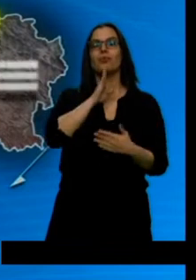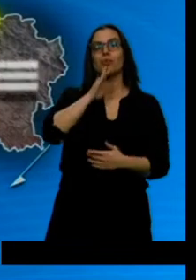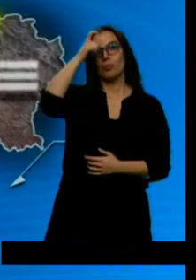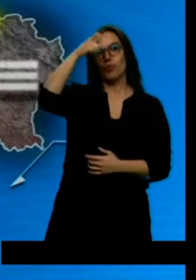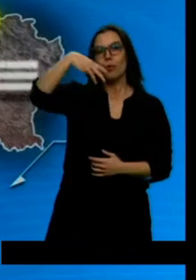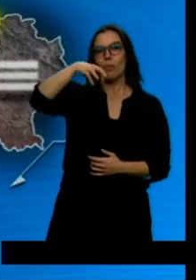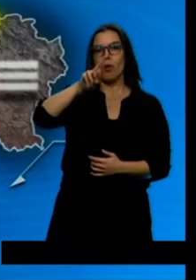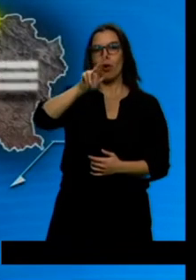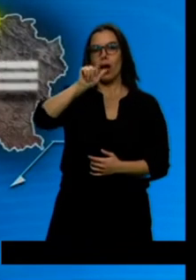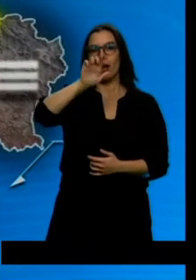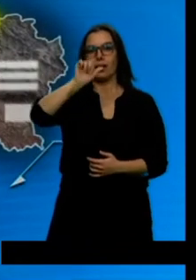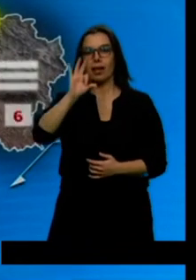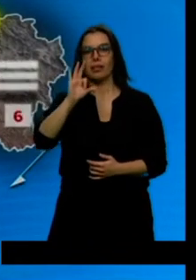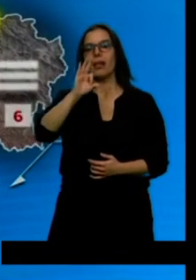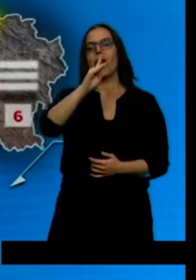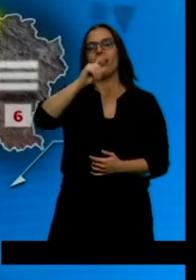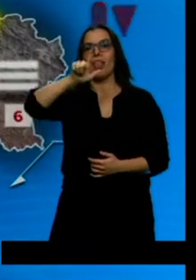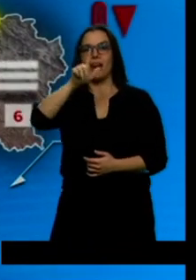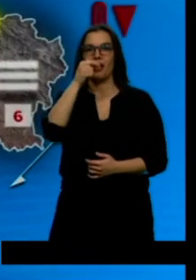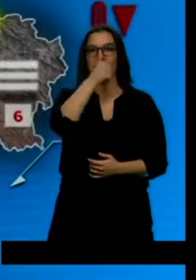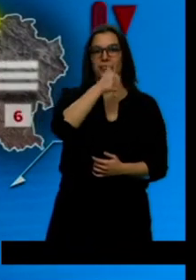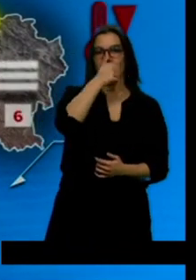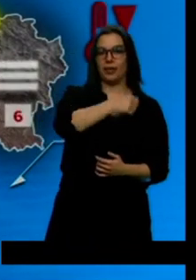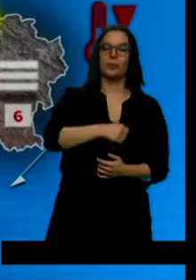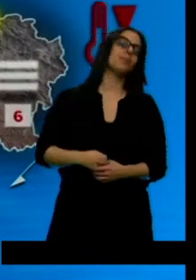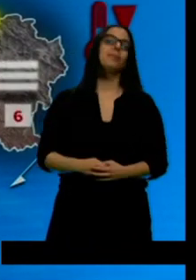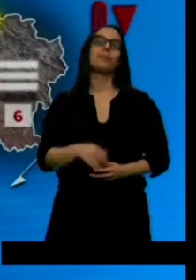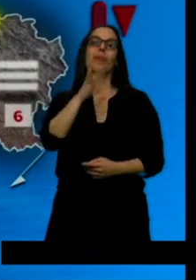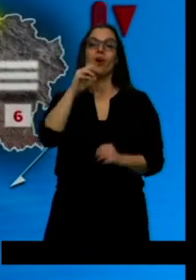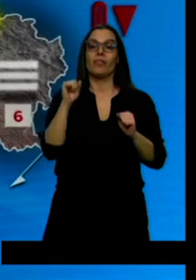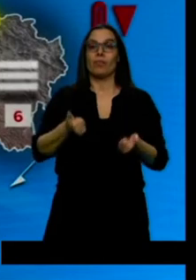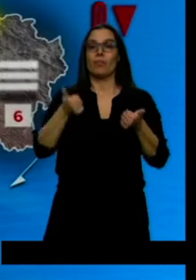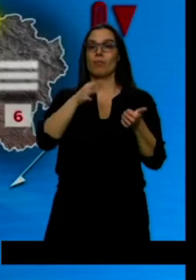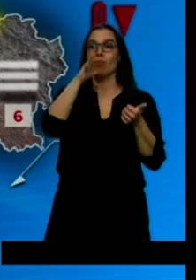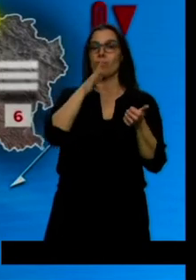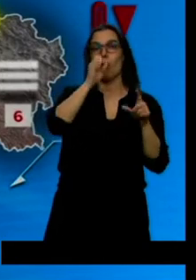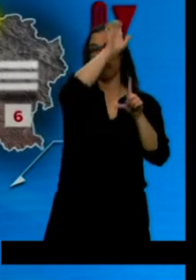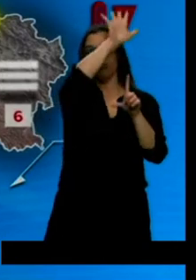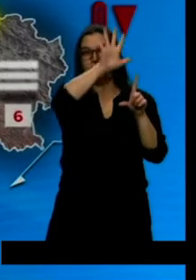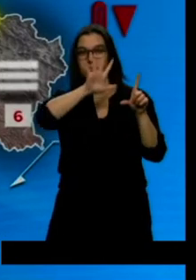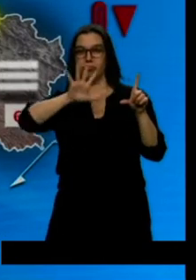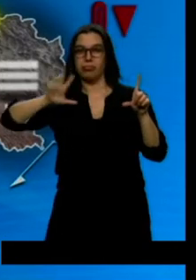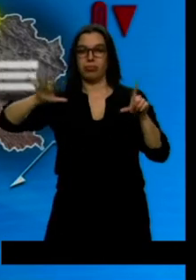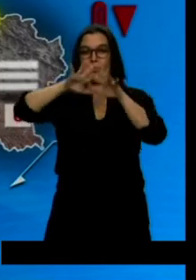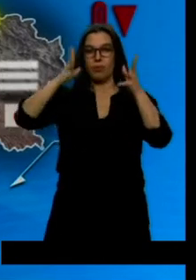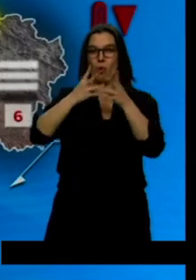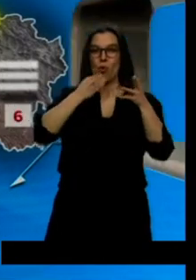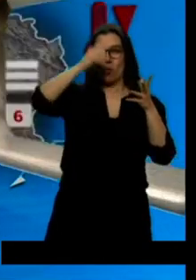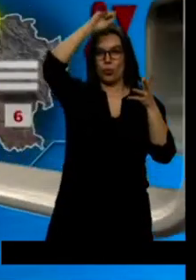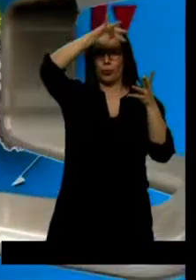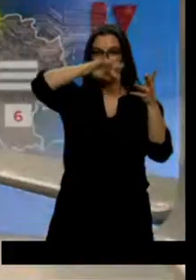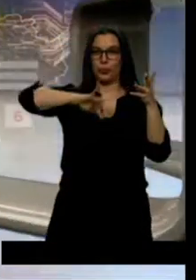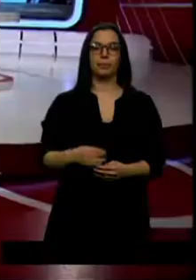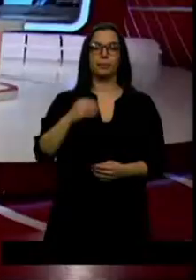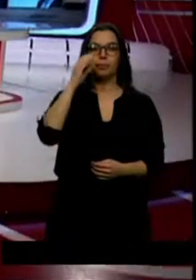Seguimos con frío ahora más por culpa de una ola polar por debajo de los 5 grados en muchos lugares y con nieblas que levantarán antes que ayer. Las máximas no